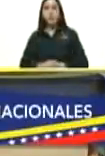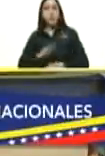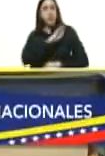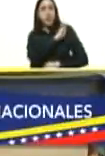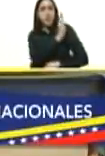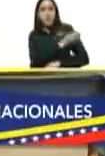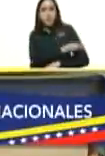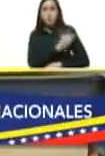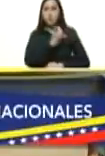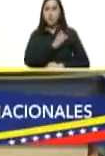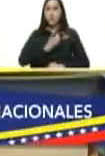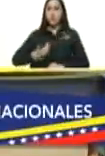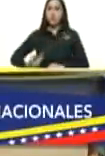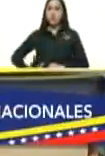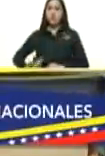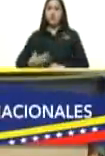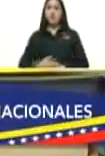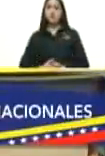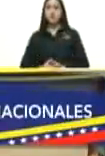presidencial